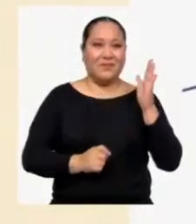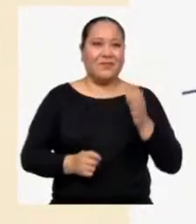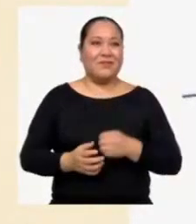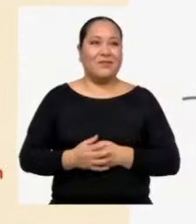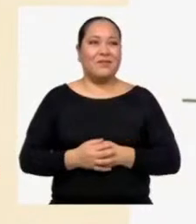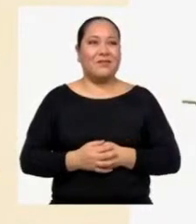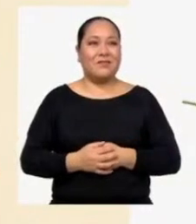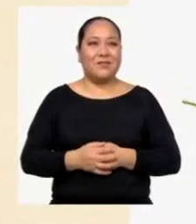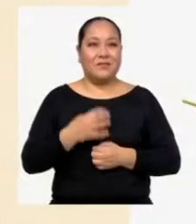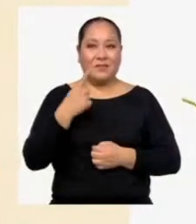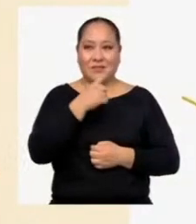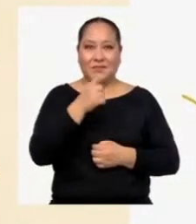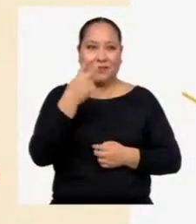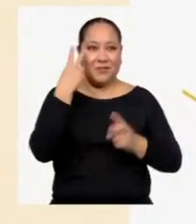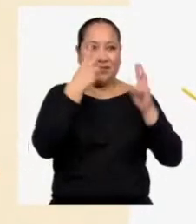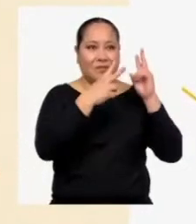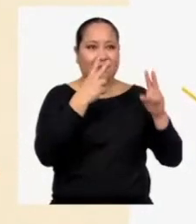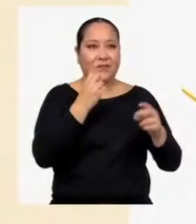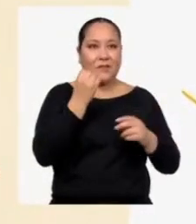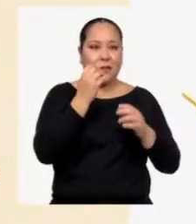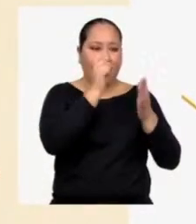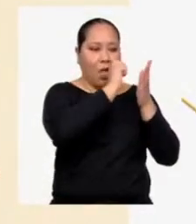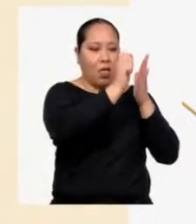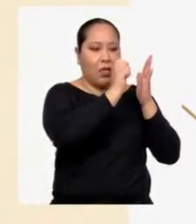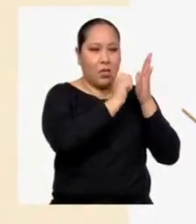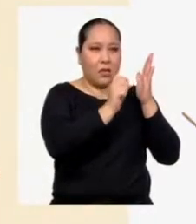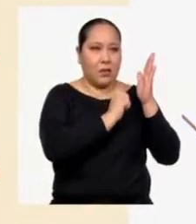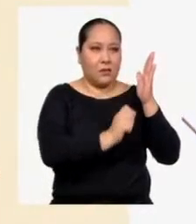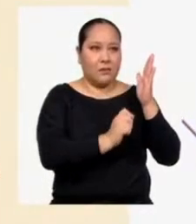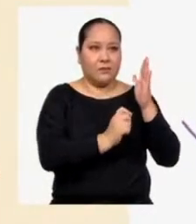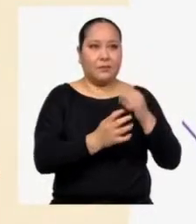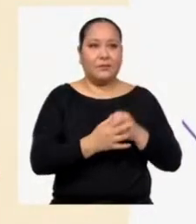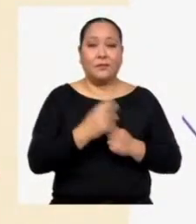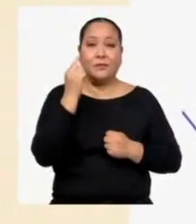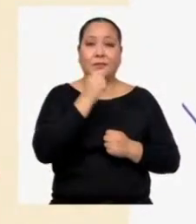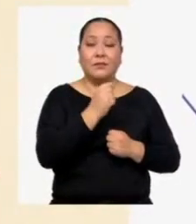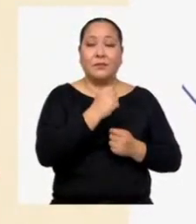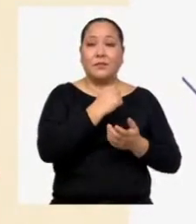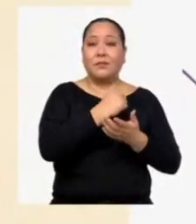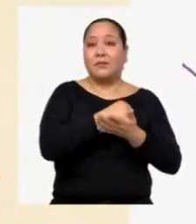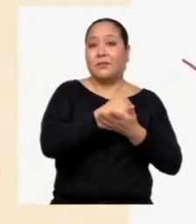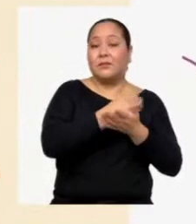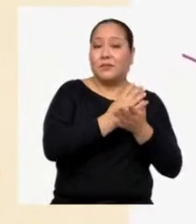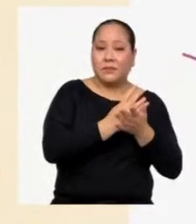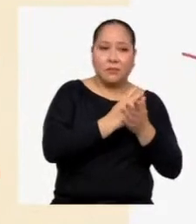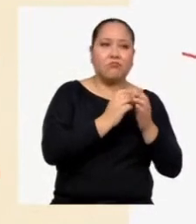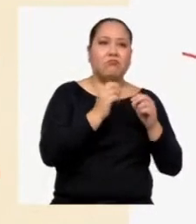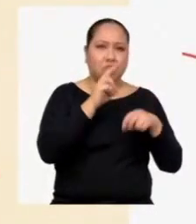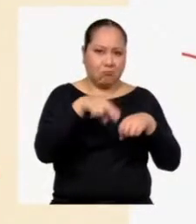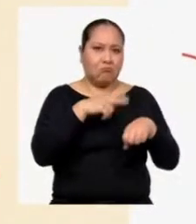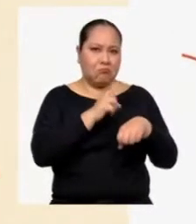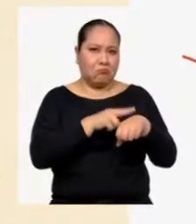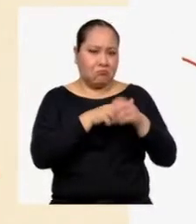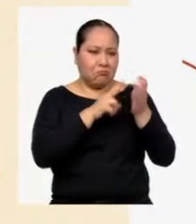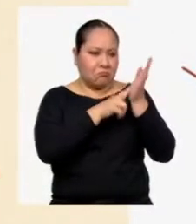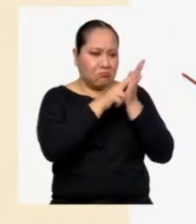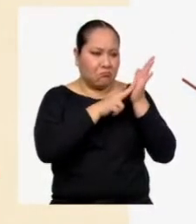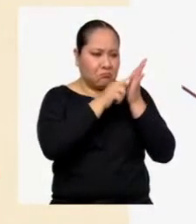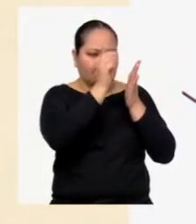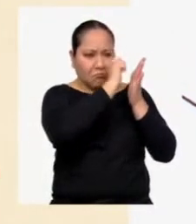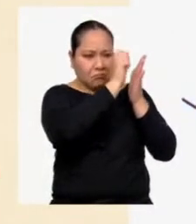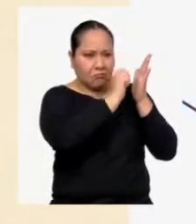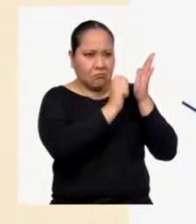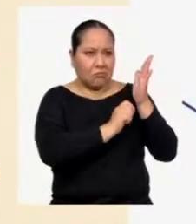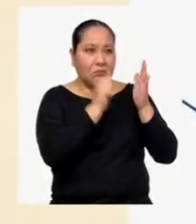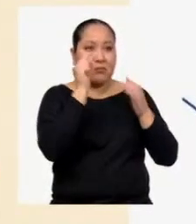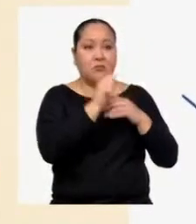Como podrán ver, hay algunas tachas En este paso, todo error está permitido El borrador es eso